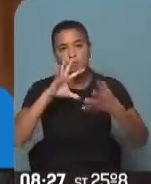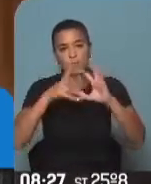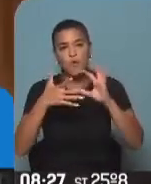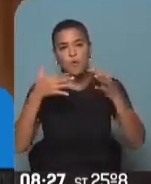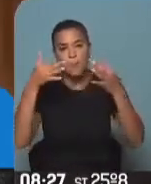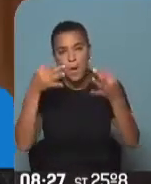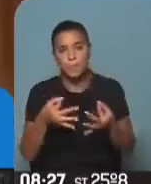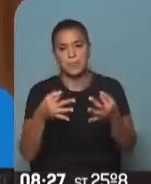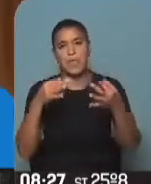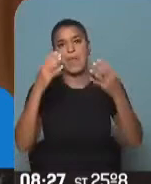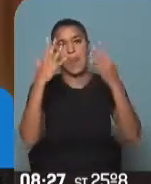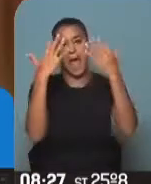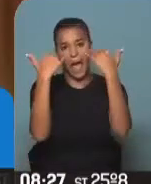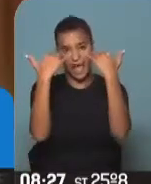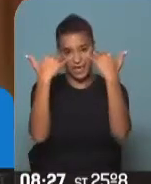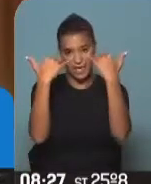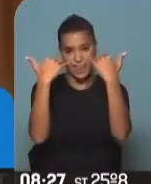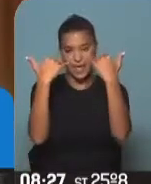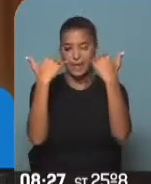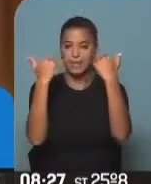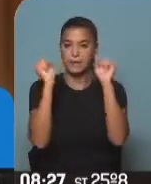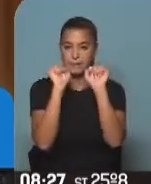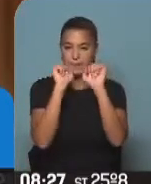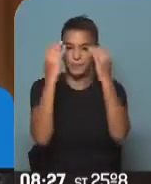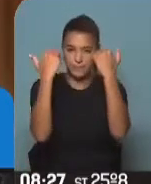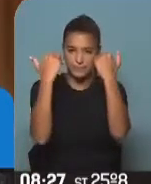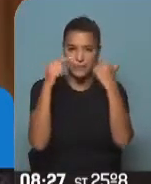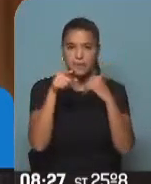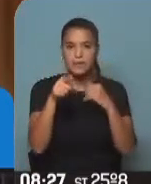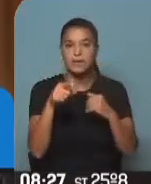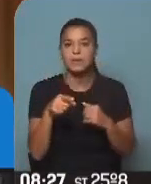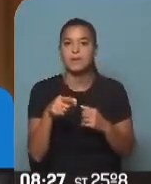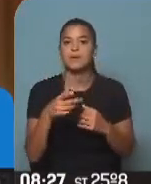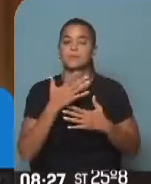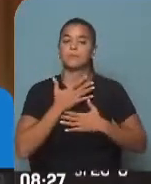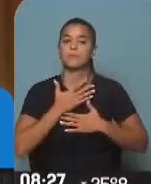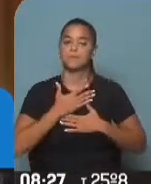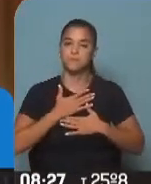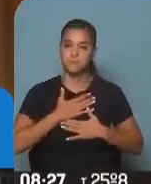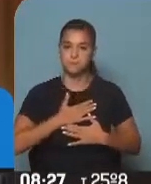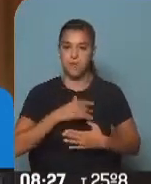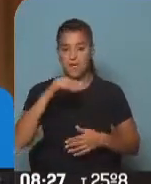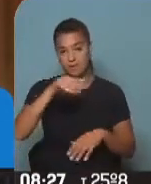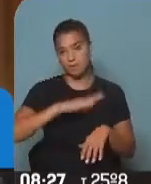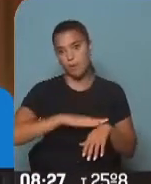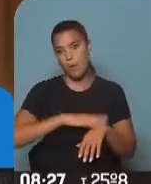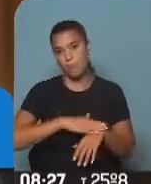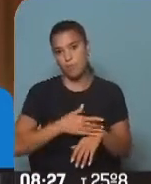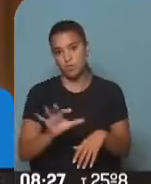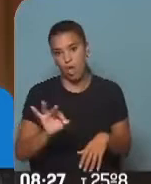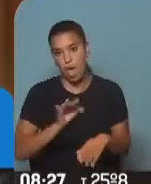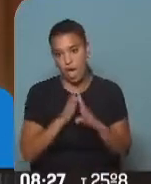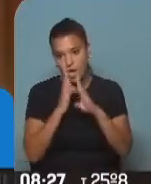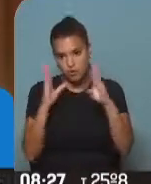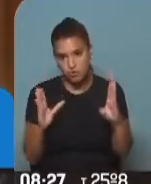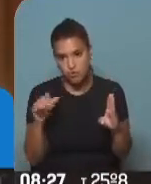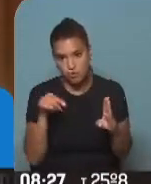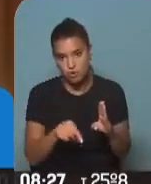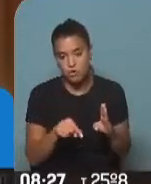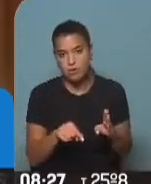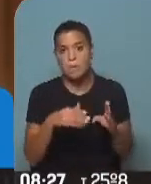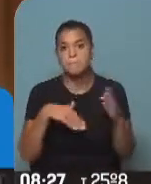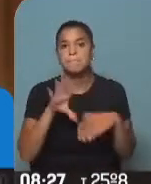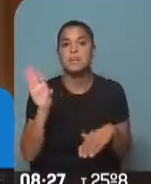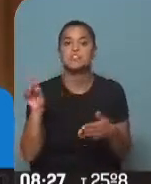adecuada, el aire acondicionado produce confort en esta época del año, fundamentalmente en las